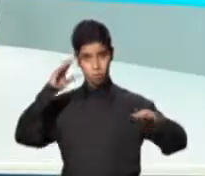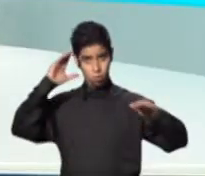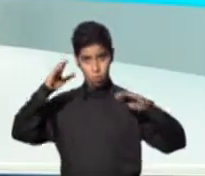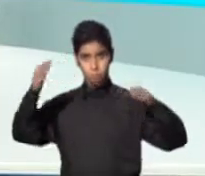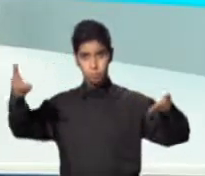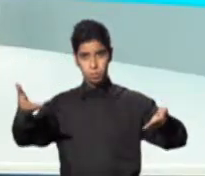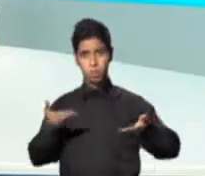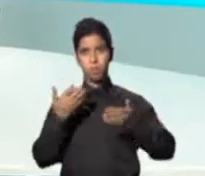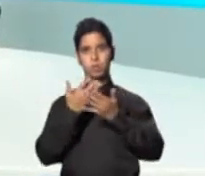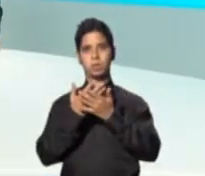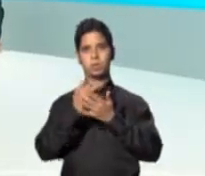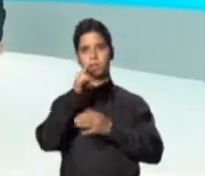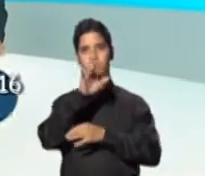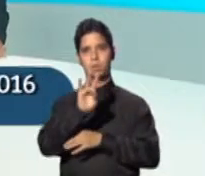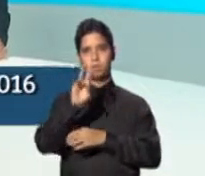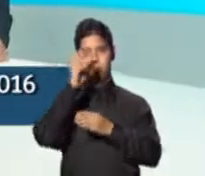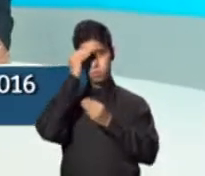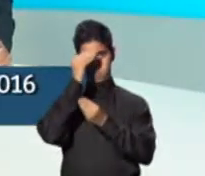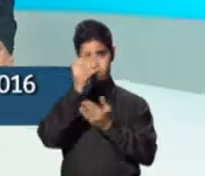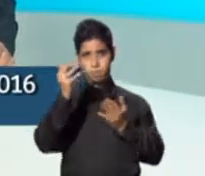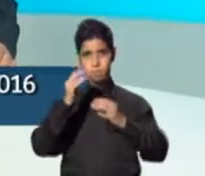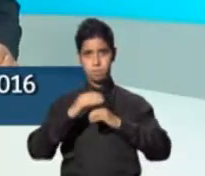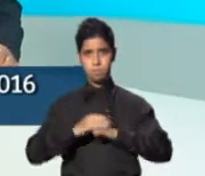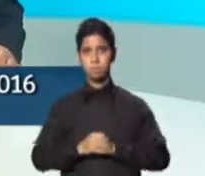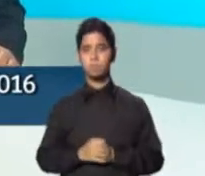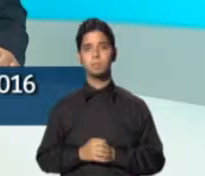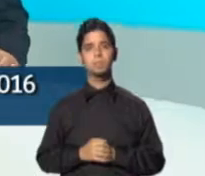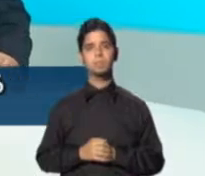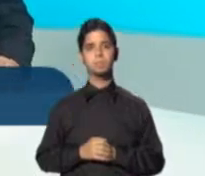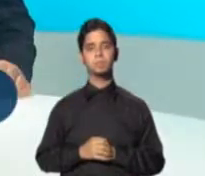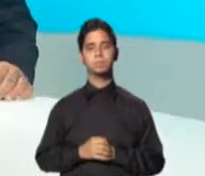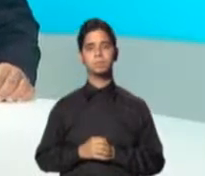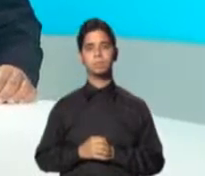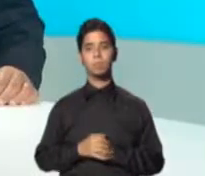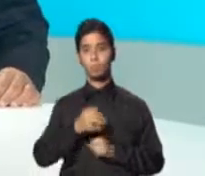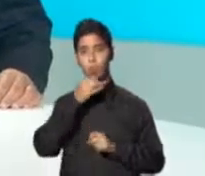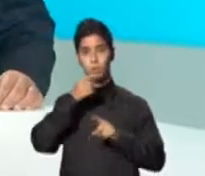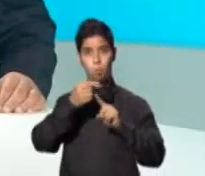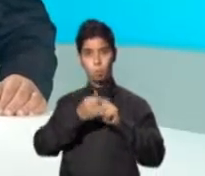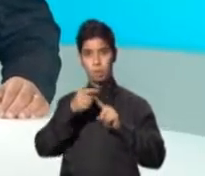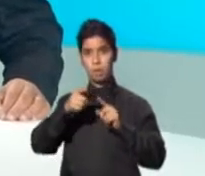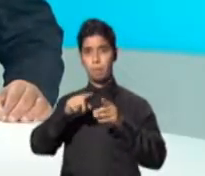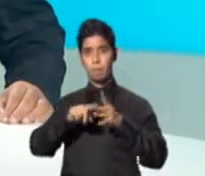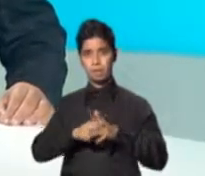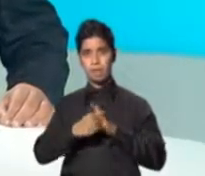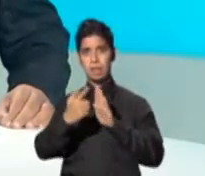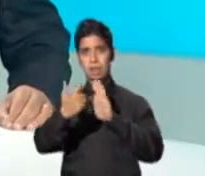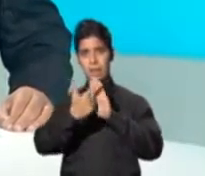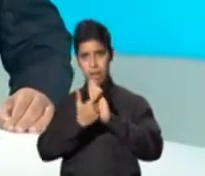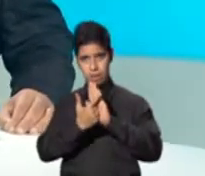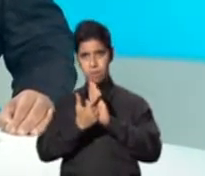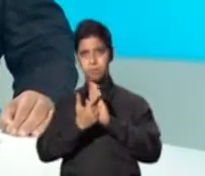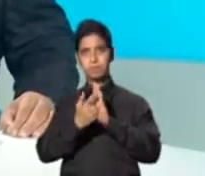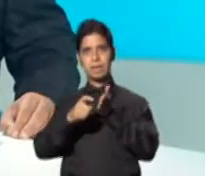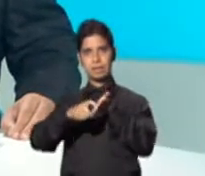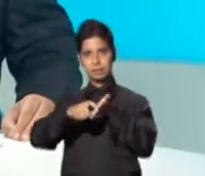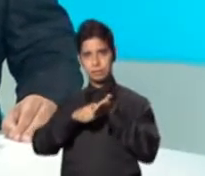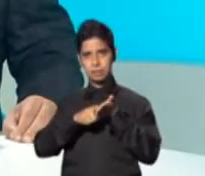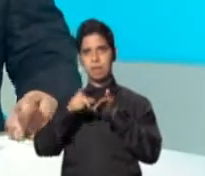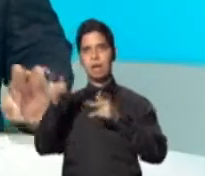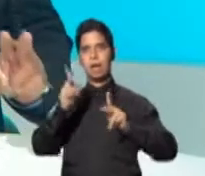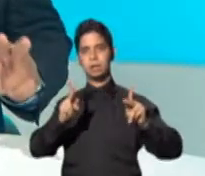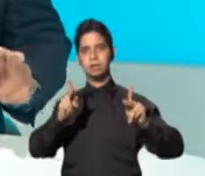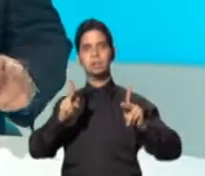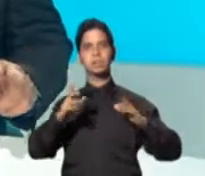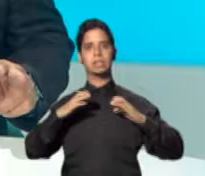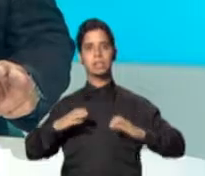Bienvenidos a Noticias 24 7. De inmediato pasamos a las informaciones. A casi un mes de que entrar en vigor la ley que exige ofrecer a los consumidores